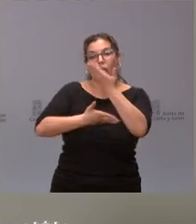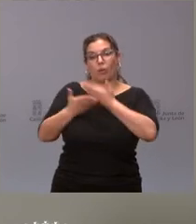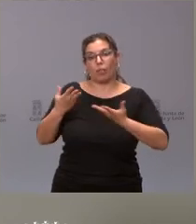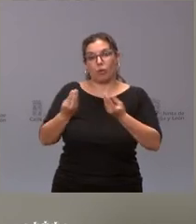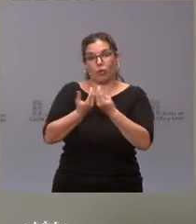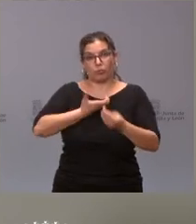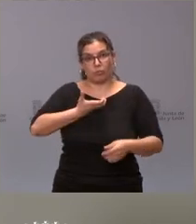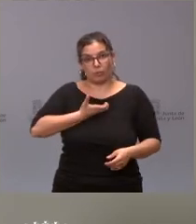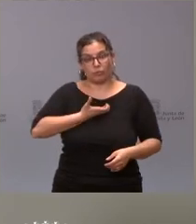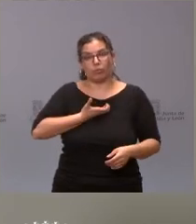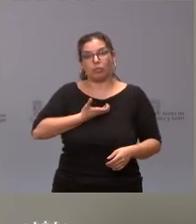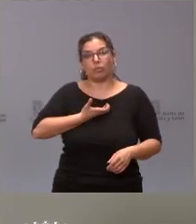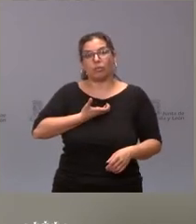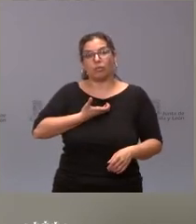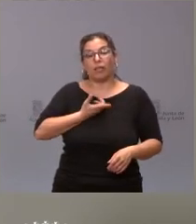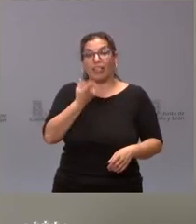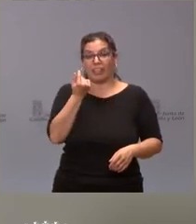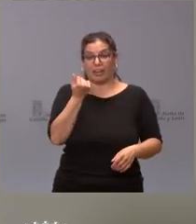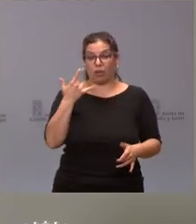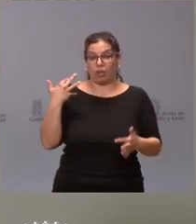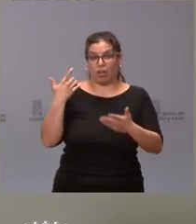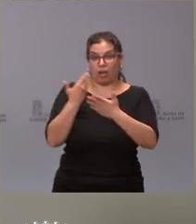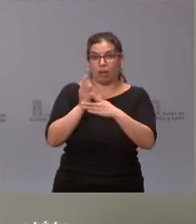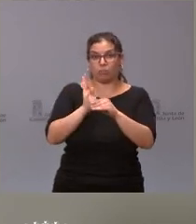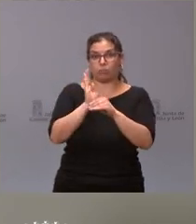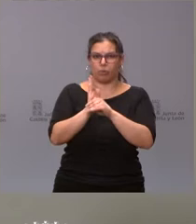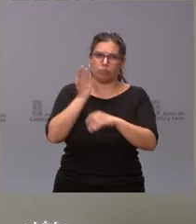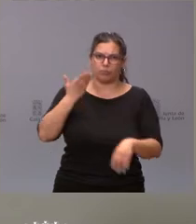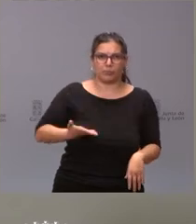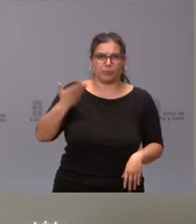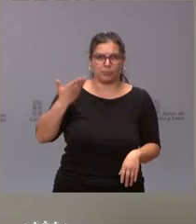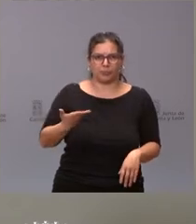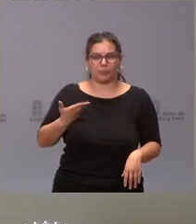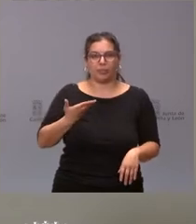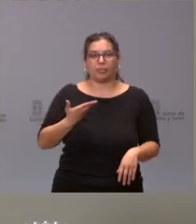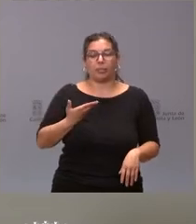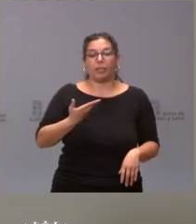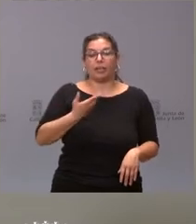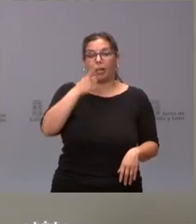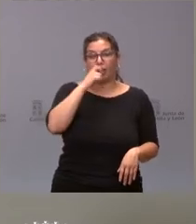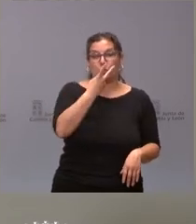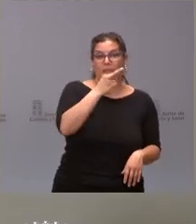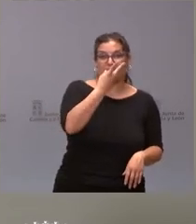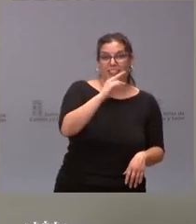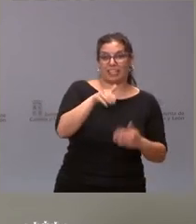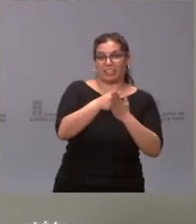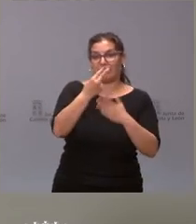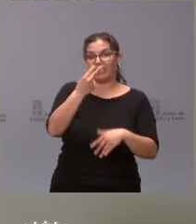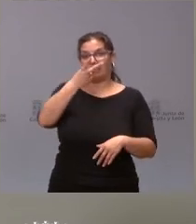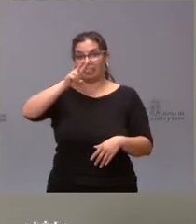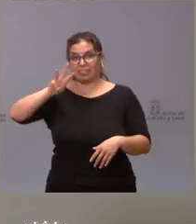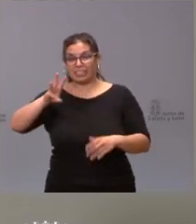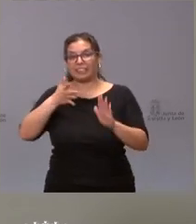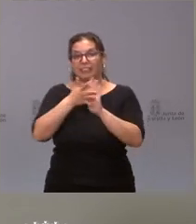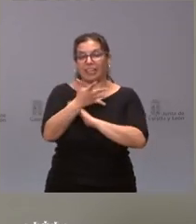corporaciones locales, la cantidad que venimos destinando es ciertamente relevante. En el periodo 2023 hablamos de 522 millones de